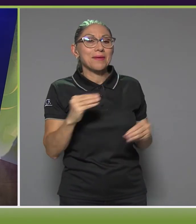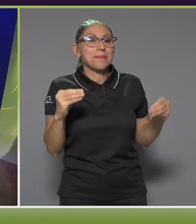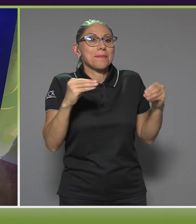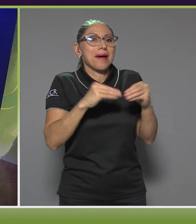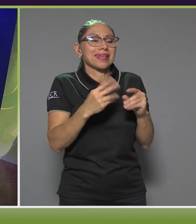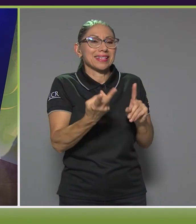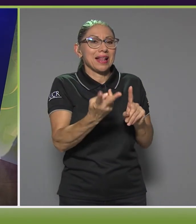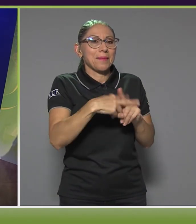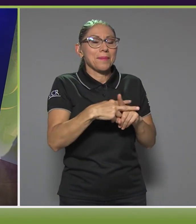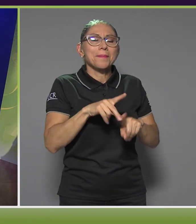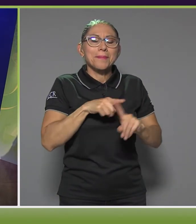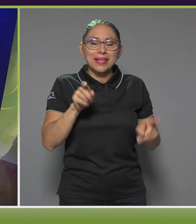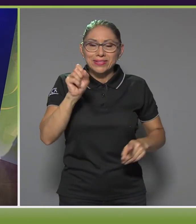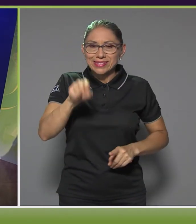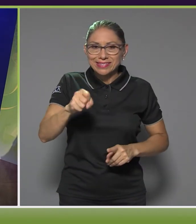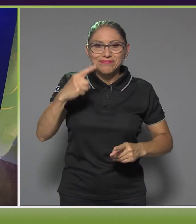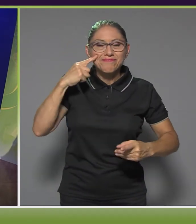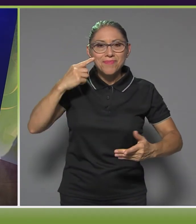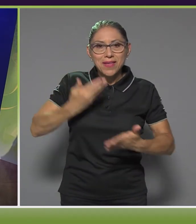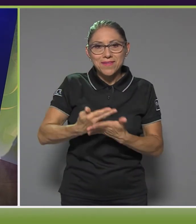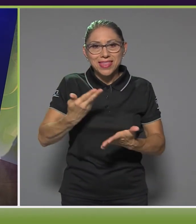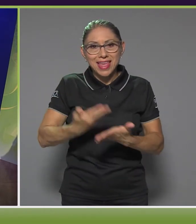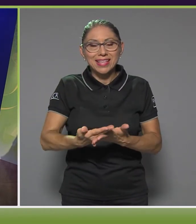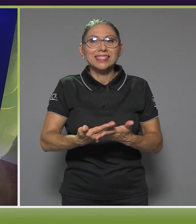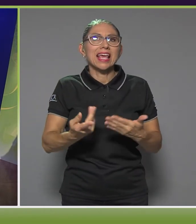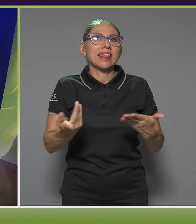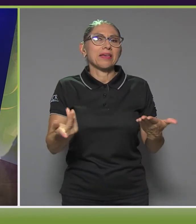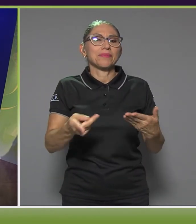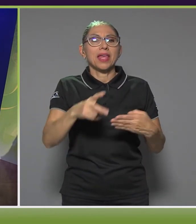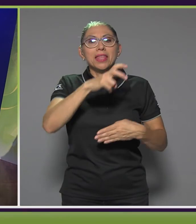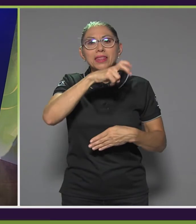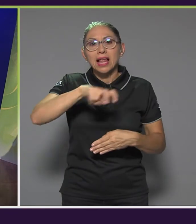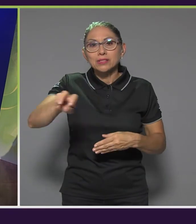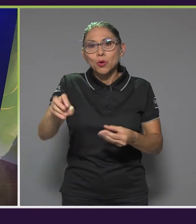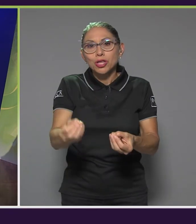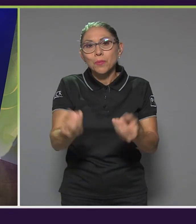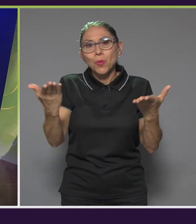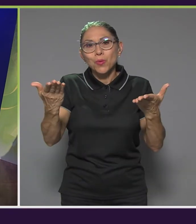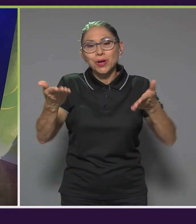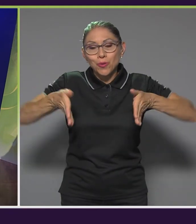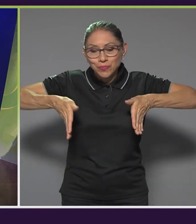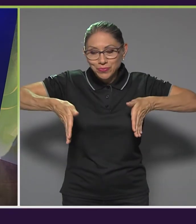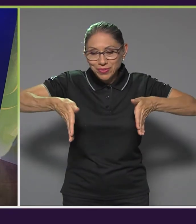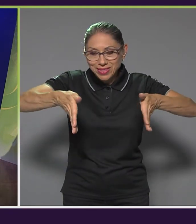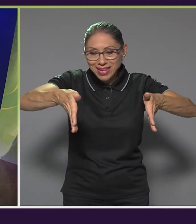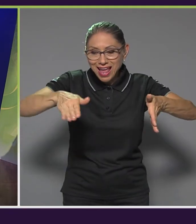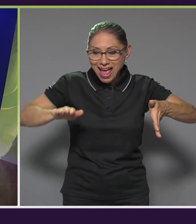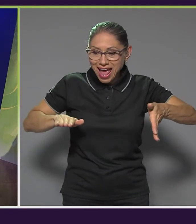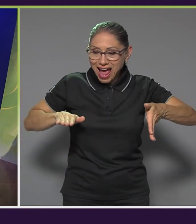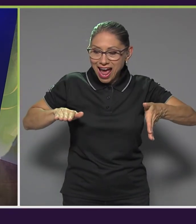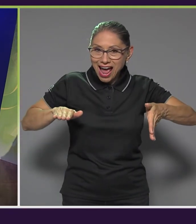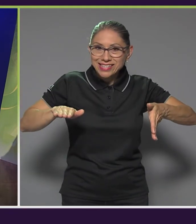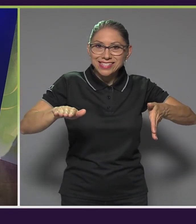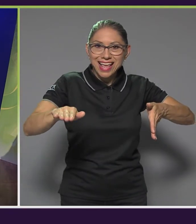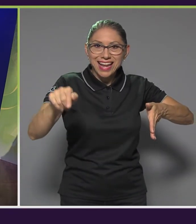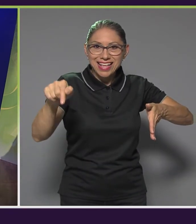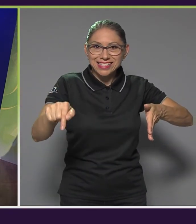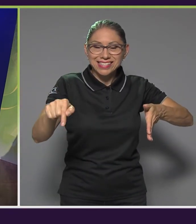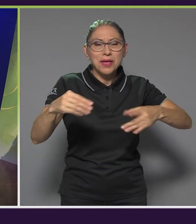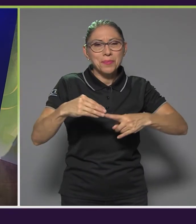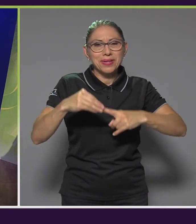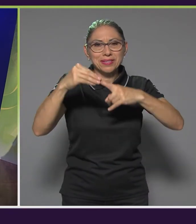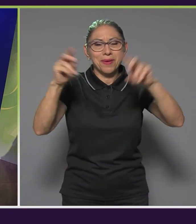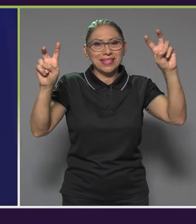definitivamente evidencia que transporte público, aceras, es de los principales temas que siempre en las